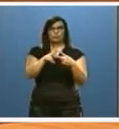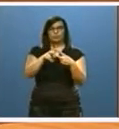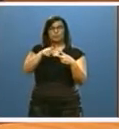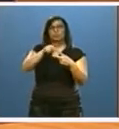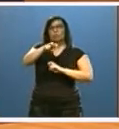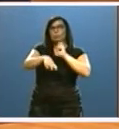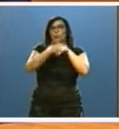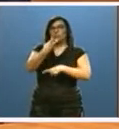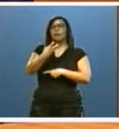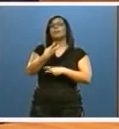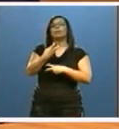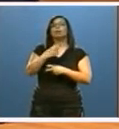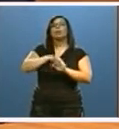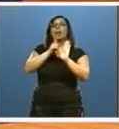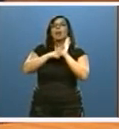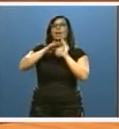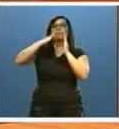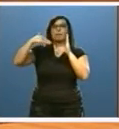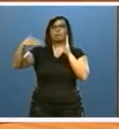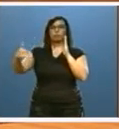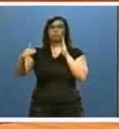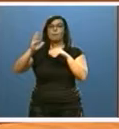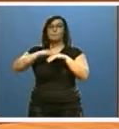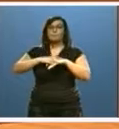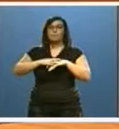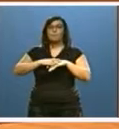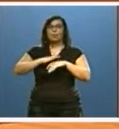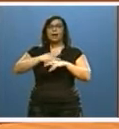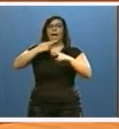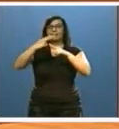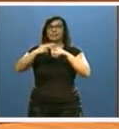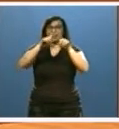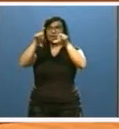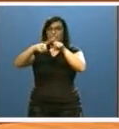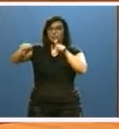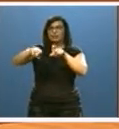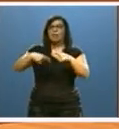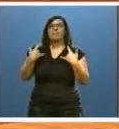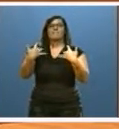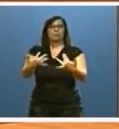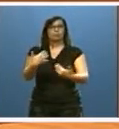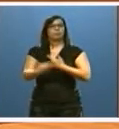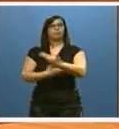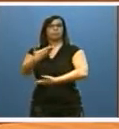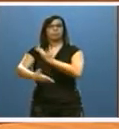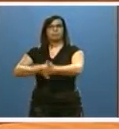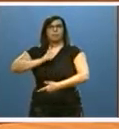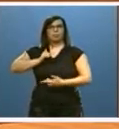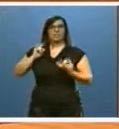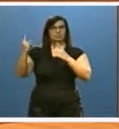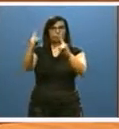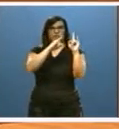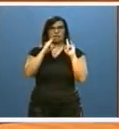Modificaremos la Ley de Montes para simplificar y agilizar el ejercicio de actividades empresariales relacionadas con los aprovechamientos forestales,